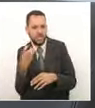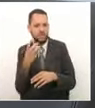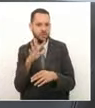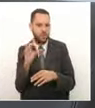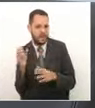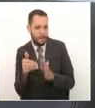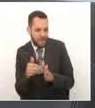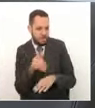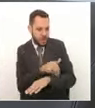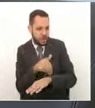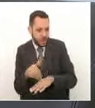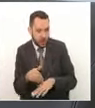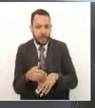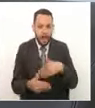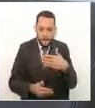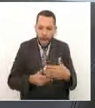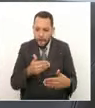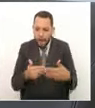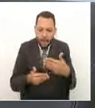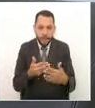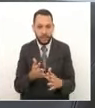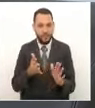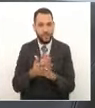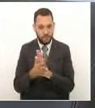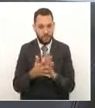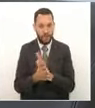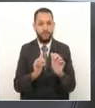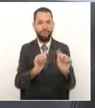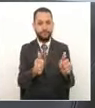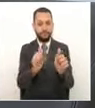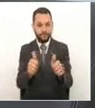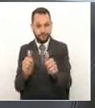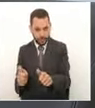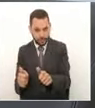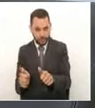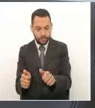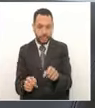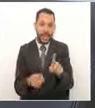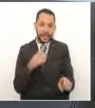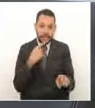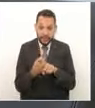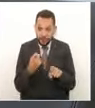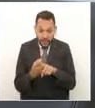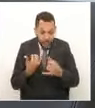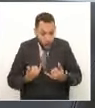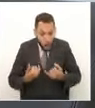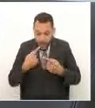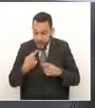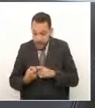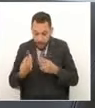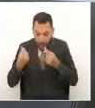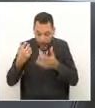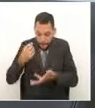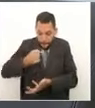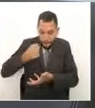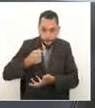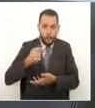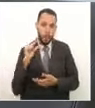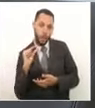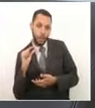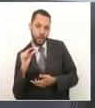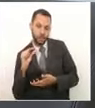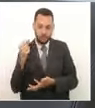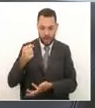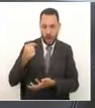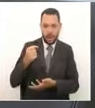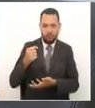de pesos. Entonces esto permite contarle a los risaraldenses que a pesar de que tenemos dificultades en los ingresos del departamento, que tienen que ver con